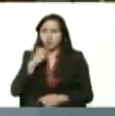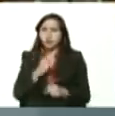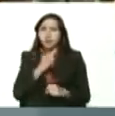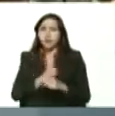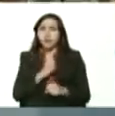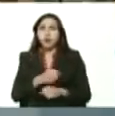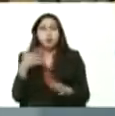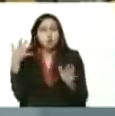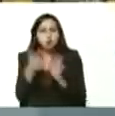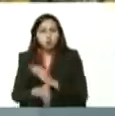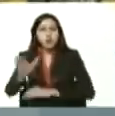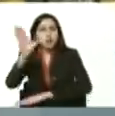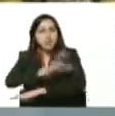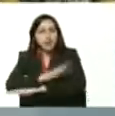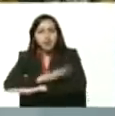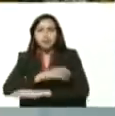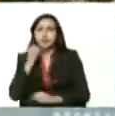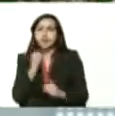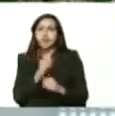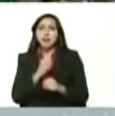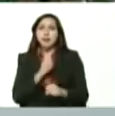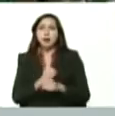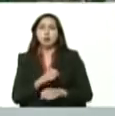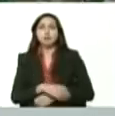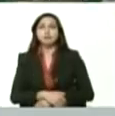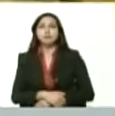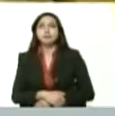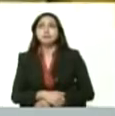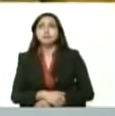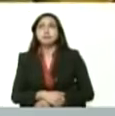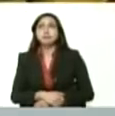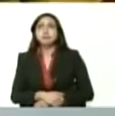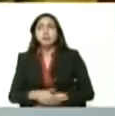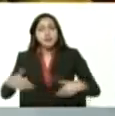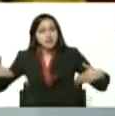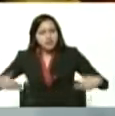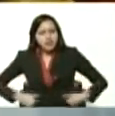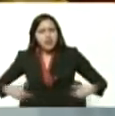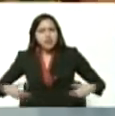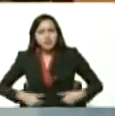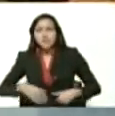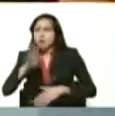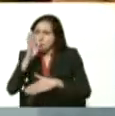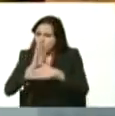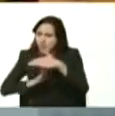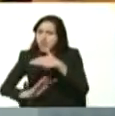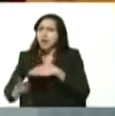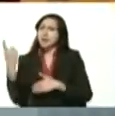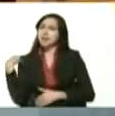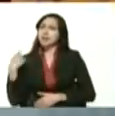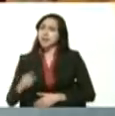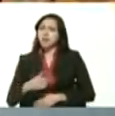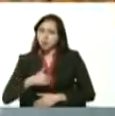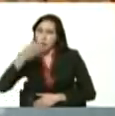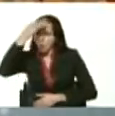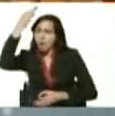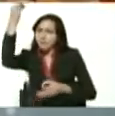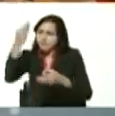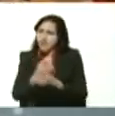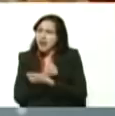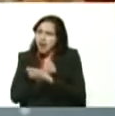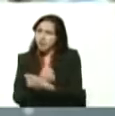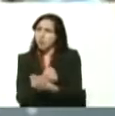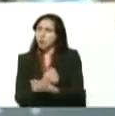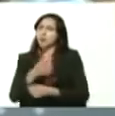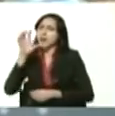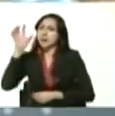en la capacidad de trabajo en el sacrificio de ustedes en su humildad tengo gran fe en el amor que tienen